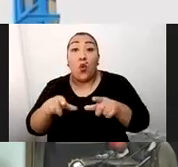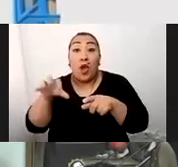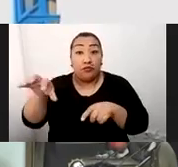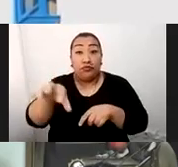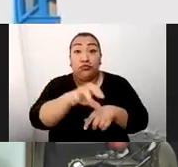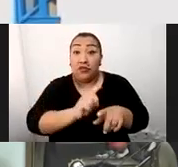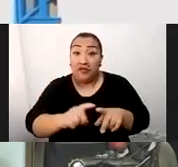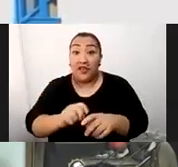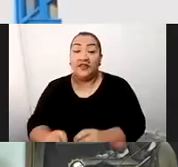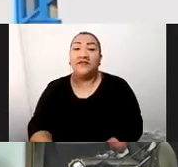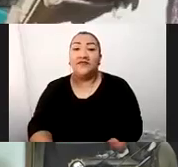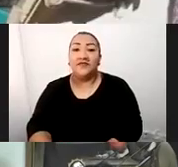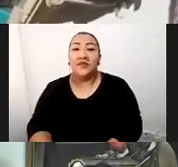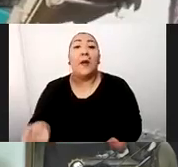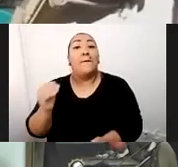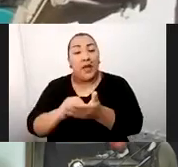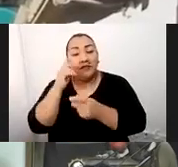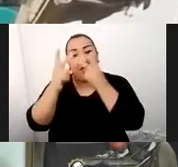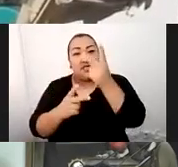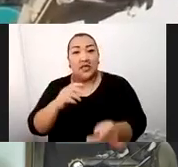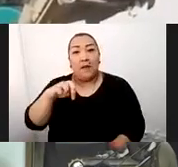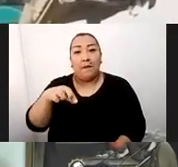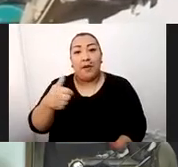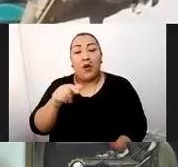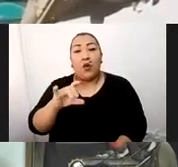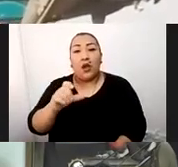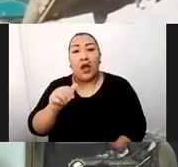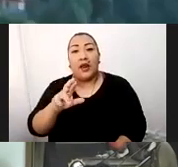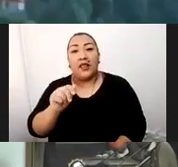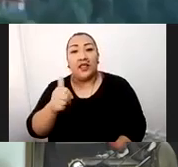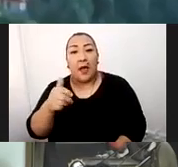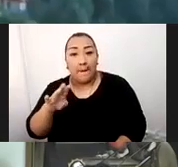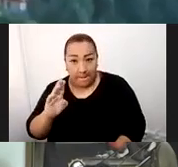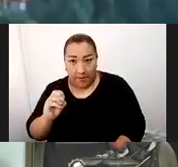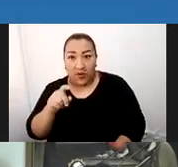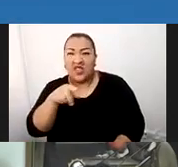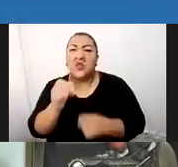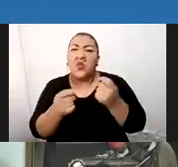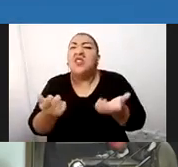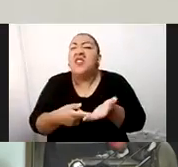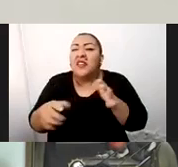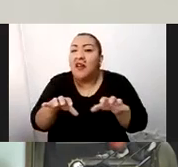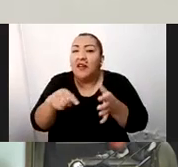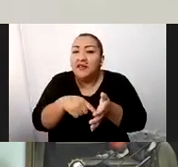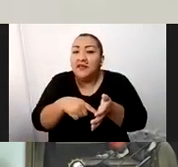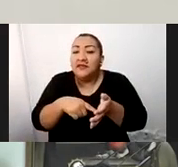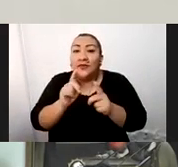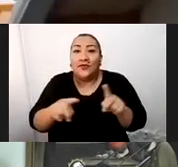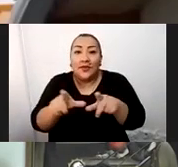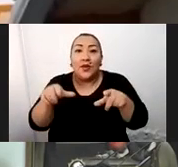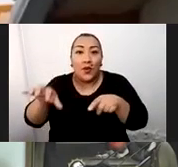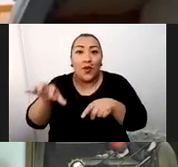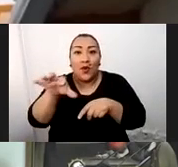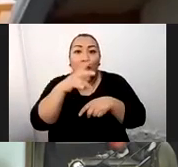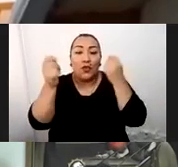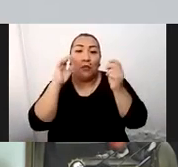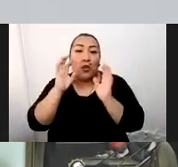Visita Paucartambo Acerca del turismo en esta provincia, existen puntos turísticos, como los que